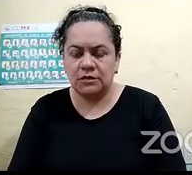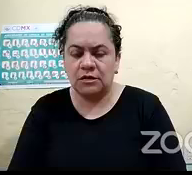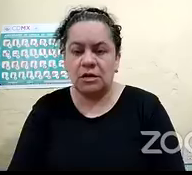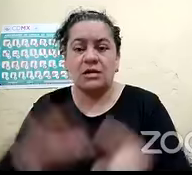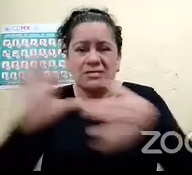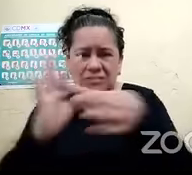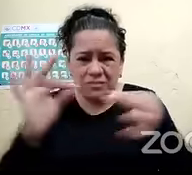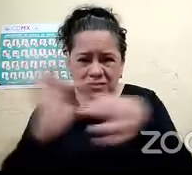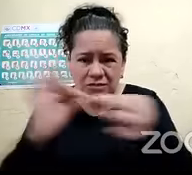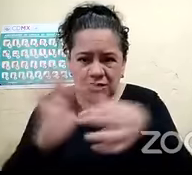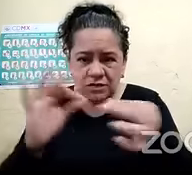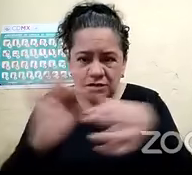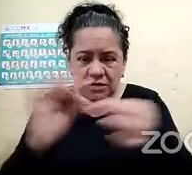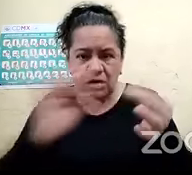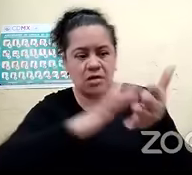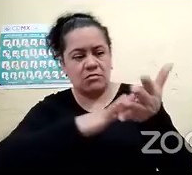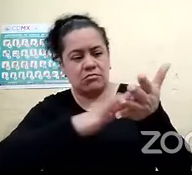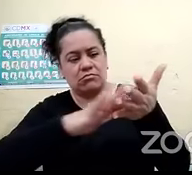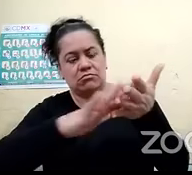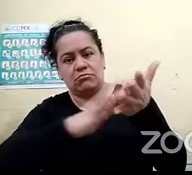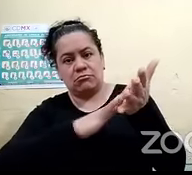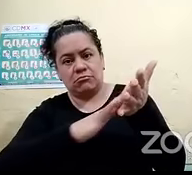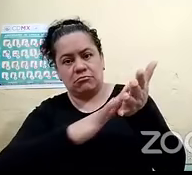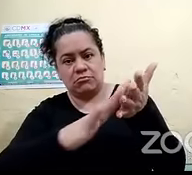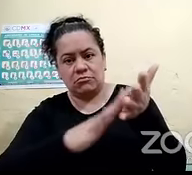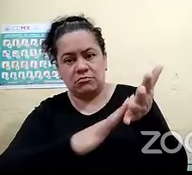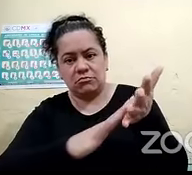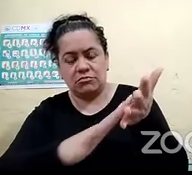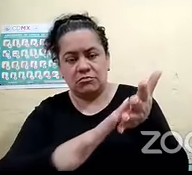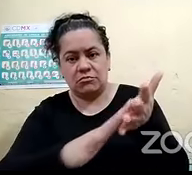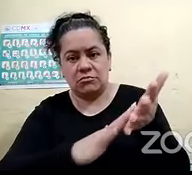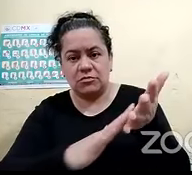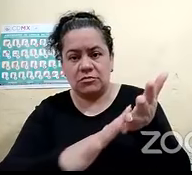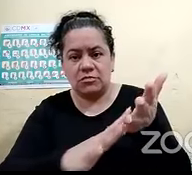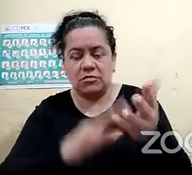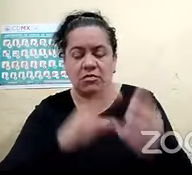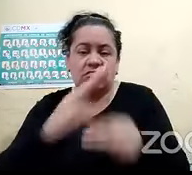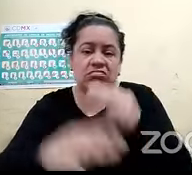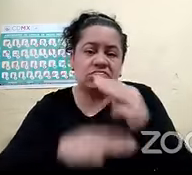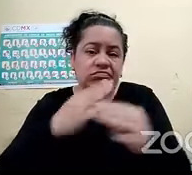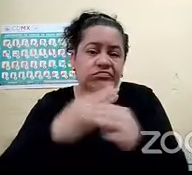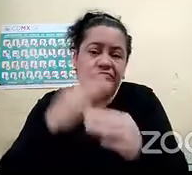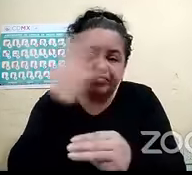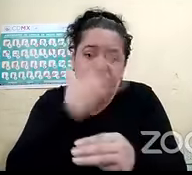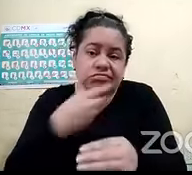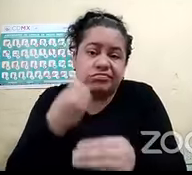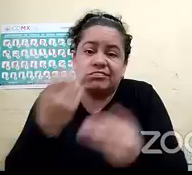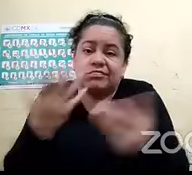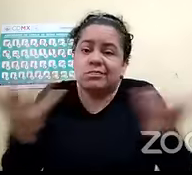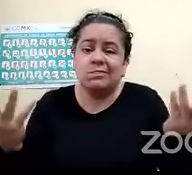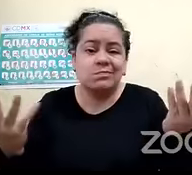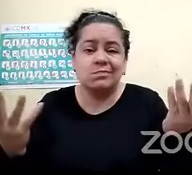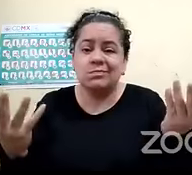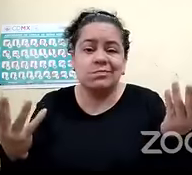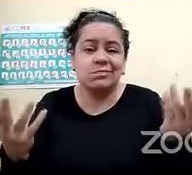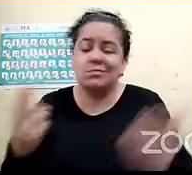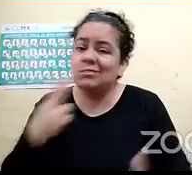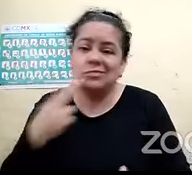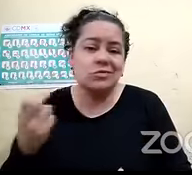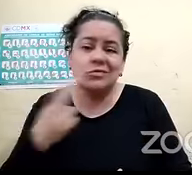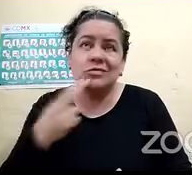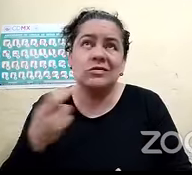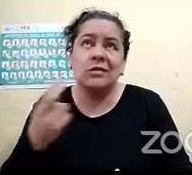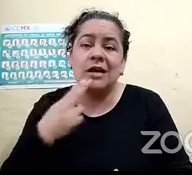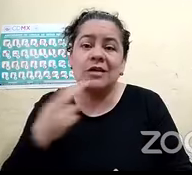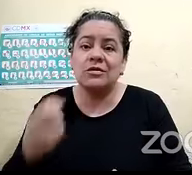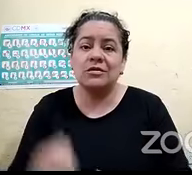la flecha en relieve y puede ser de un material muy bonito, pero no me dice gran cosa si